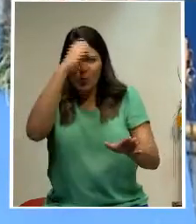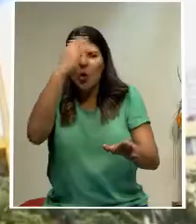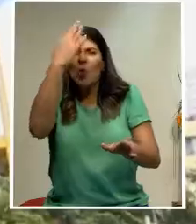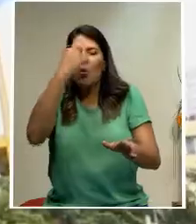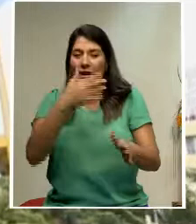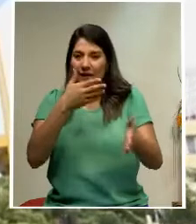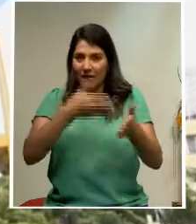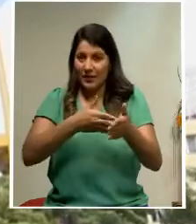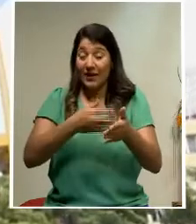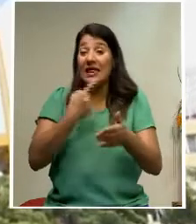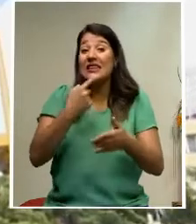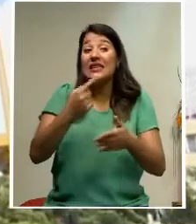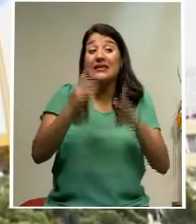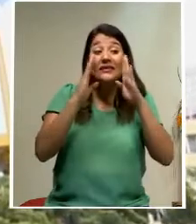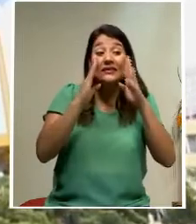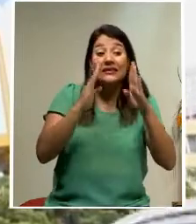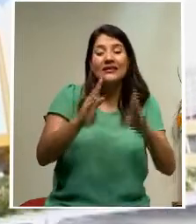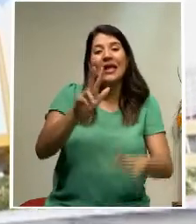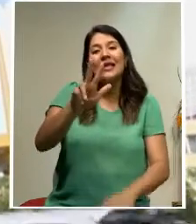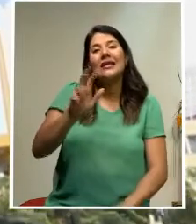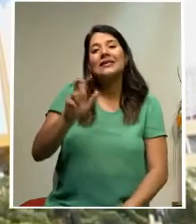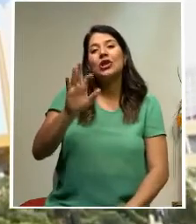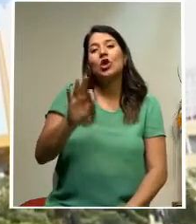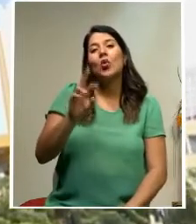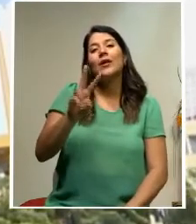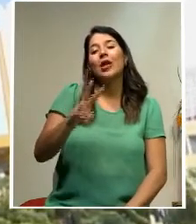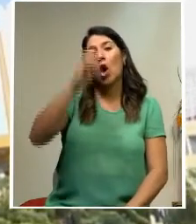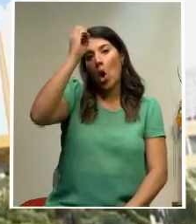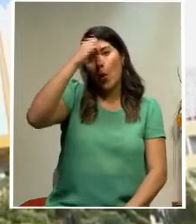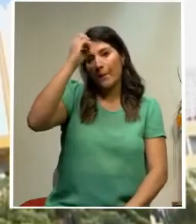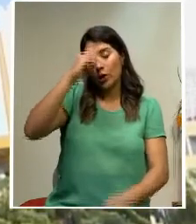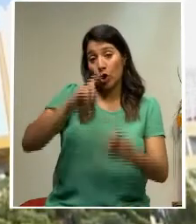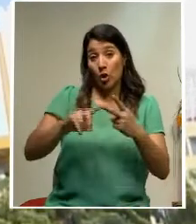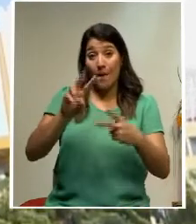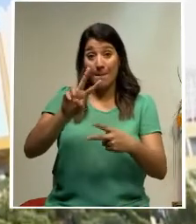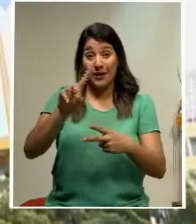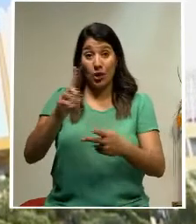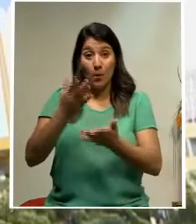entidad, recibieron 392 opiniones y 21 propuestas.